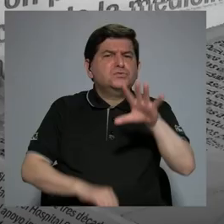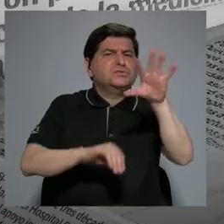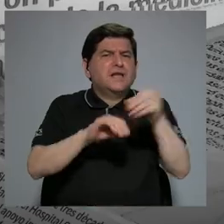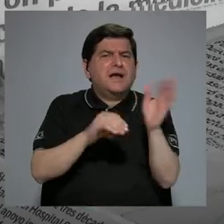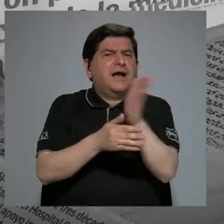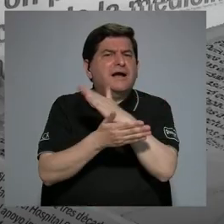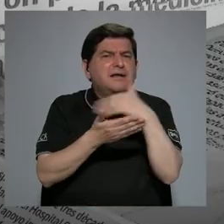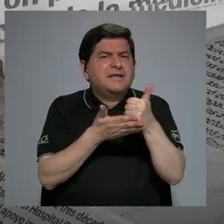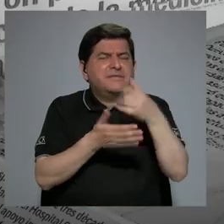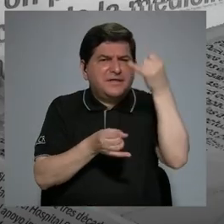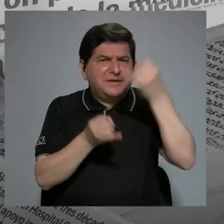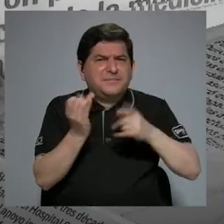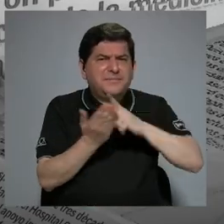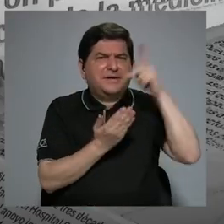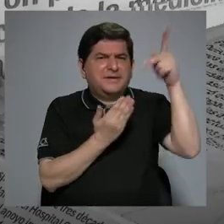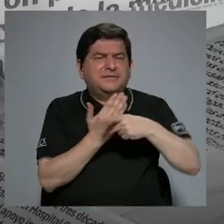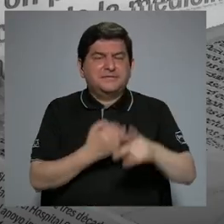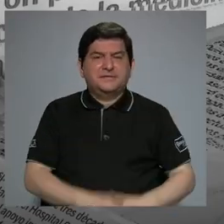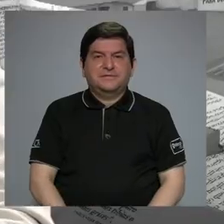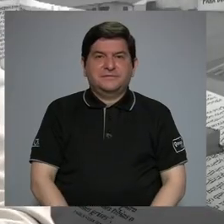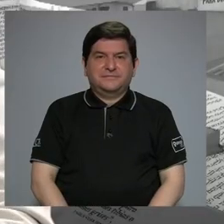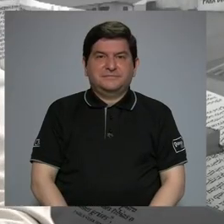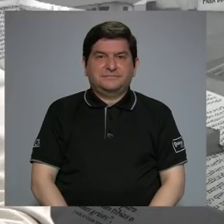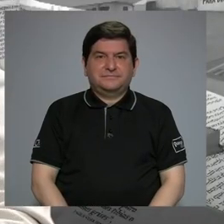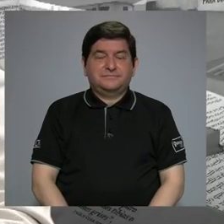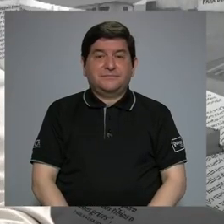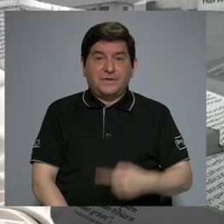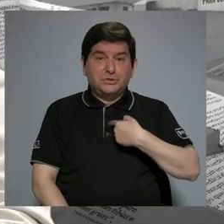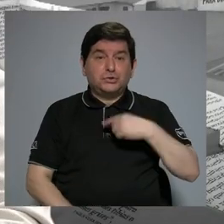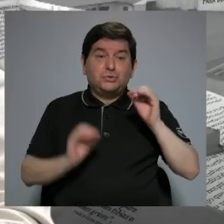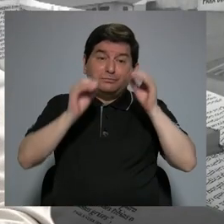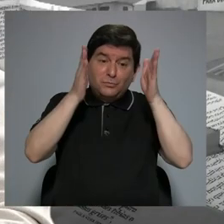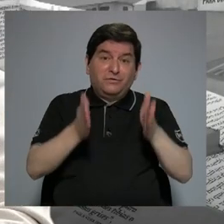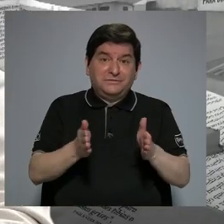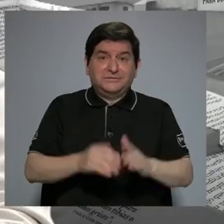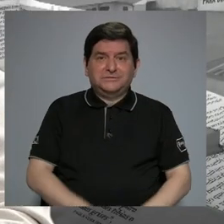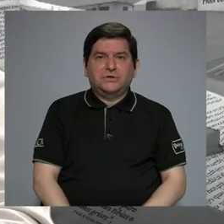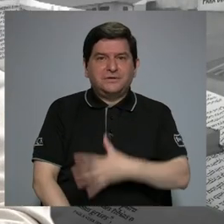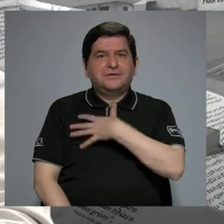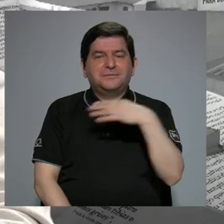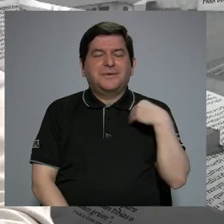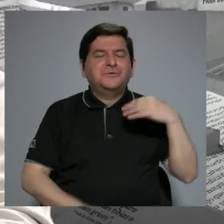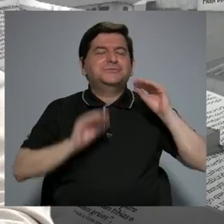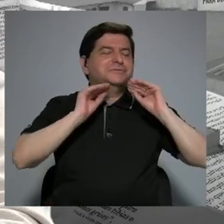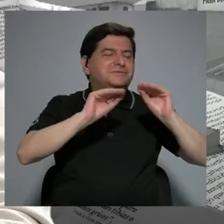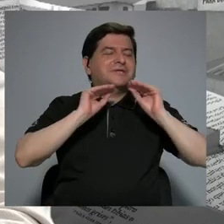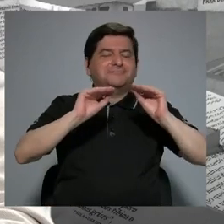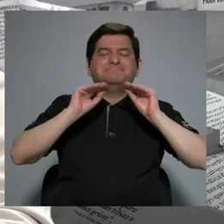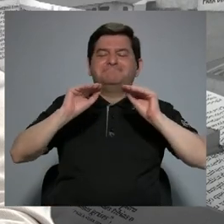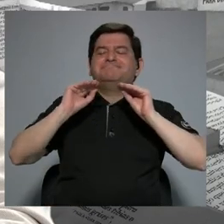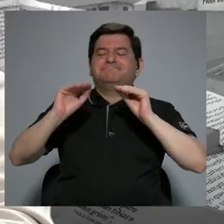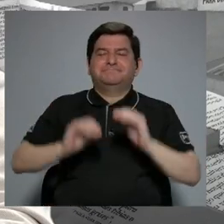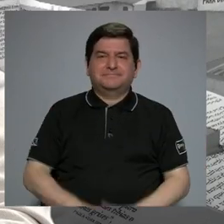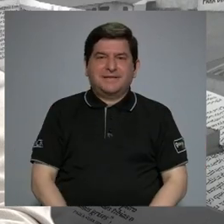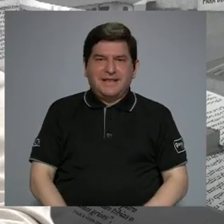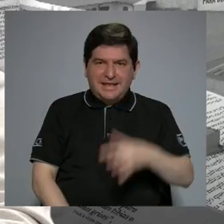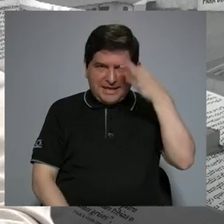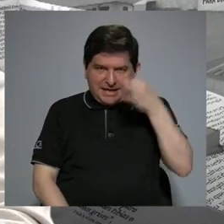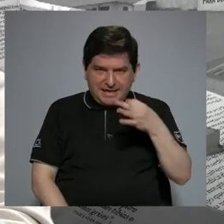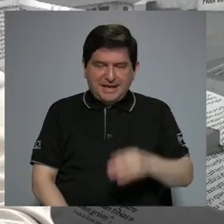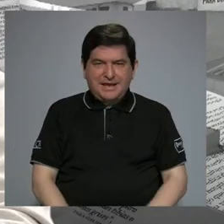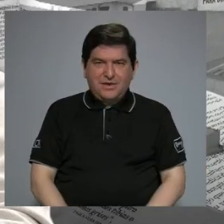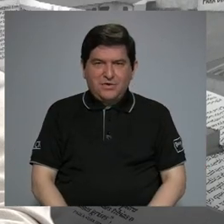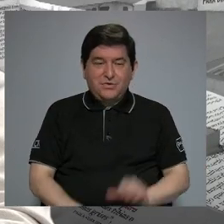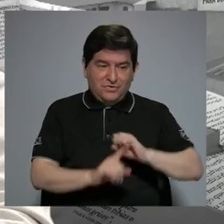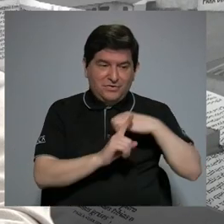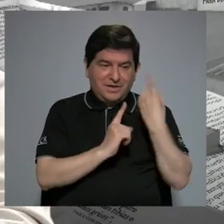agregar para finalizar el programa. Yo soy docente y me gusta mucho la docencia y yo creo que tenemos que educar a